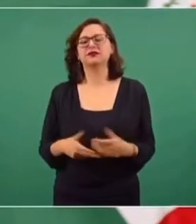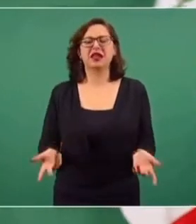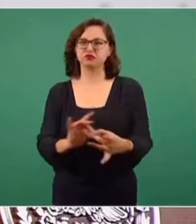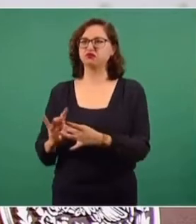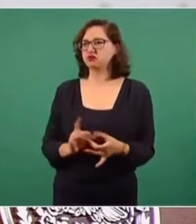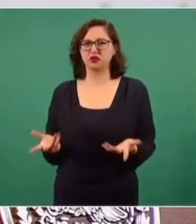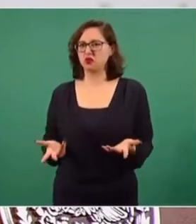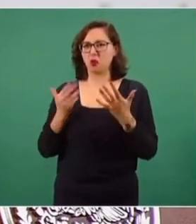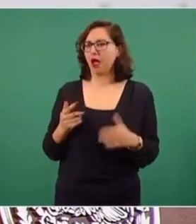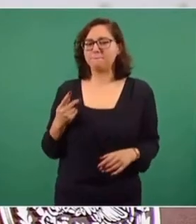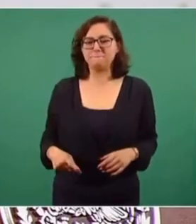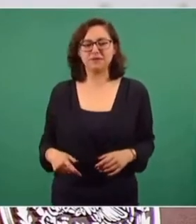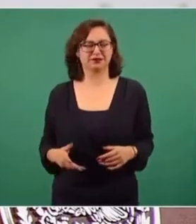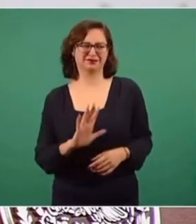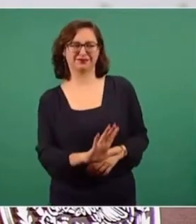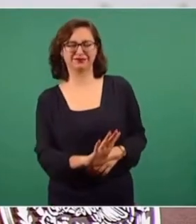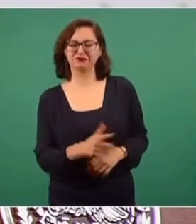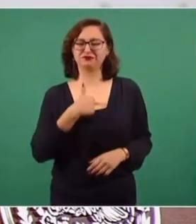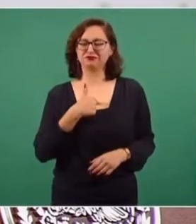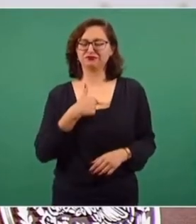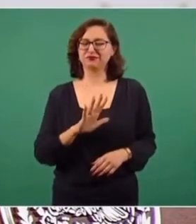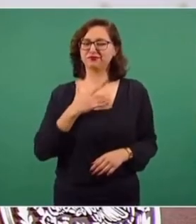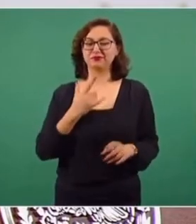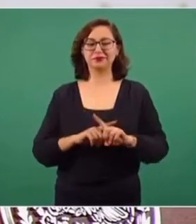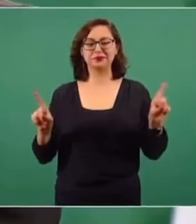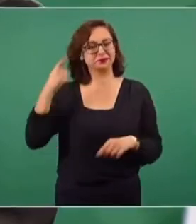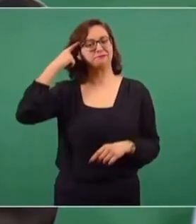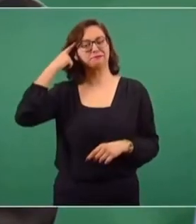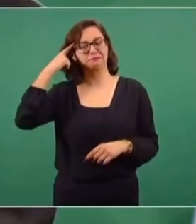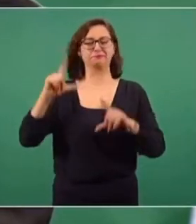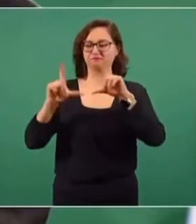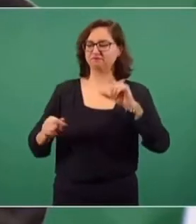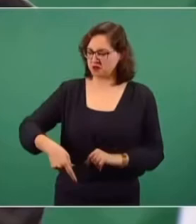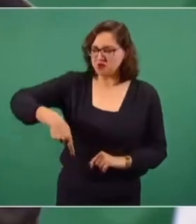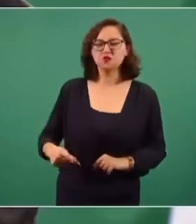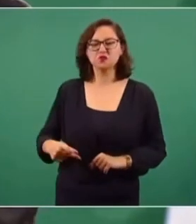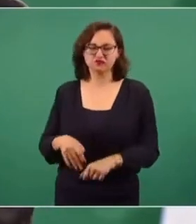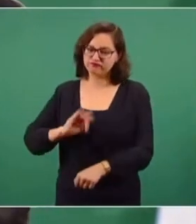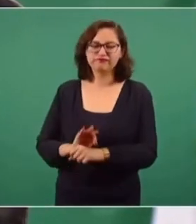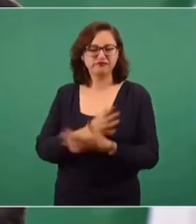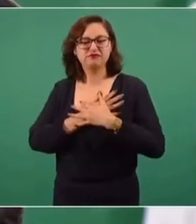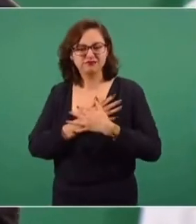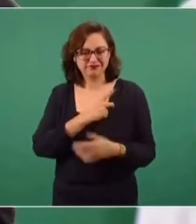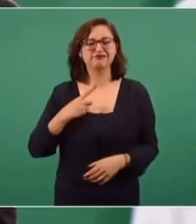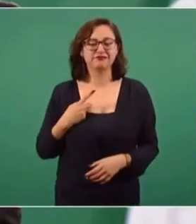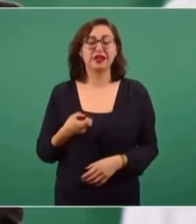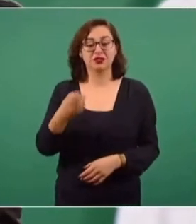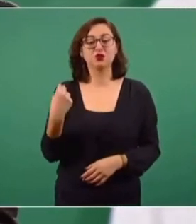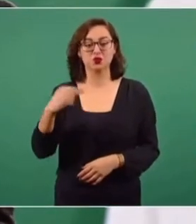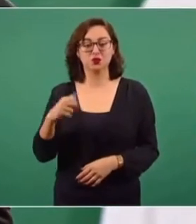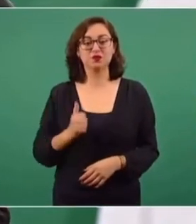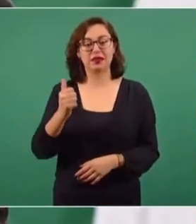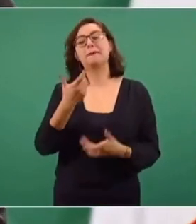anacrónico. Nosotros pensamos que sí tenemos que hablar y defender a la patria. Entonces, por eso el nombre. Me aprovecho para